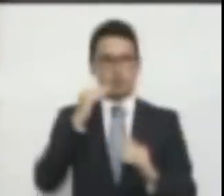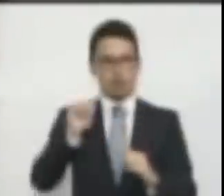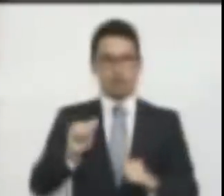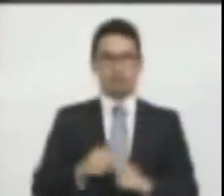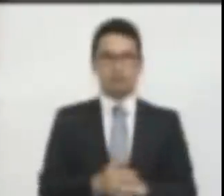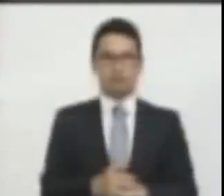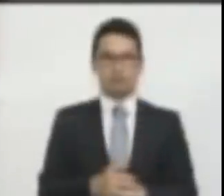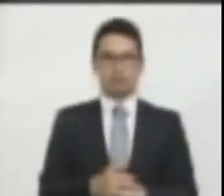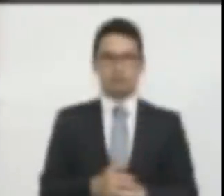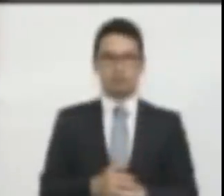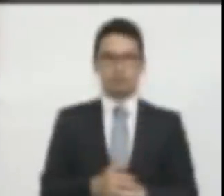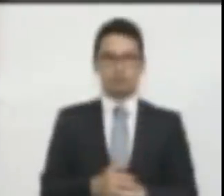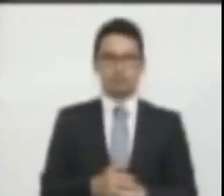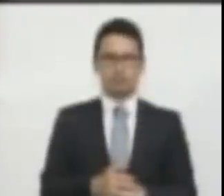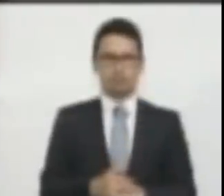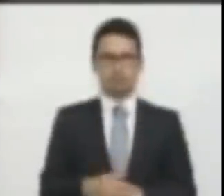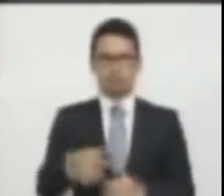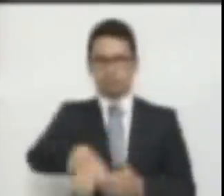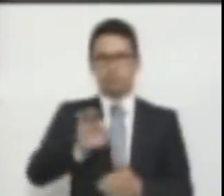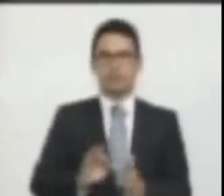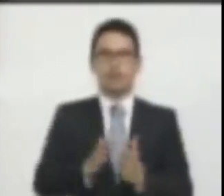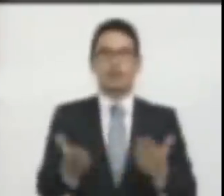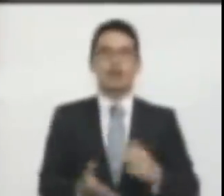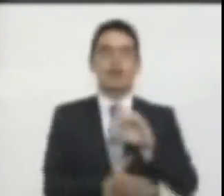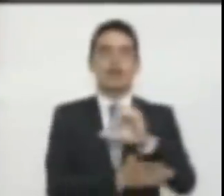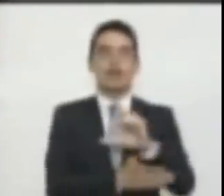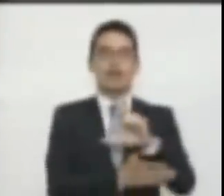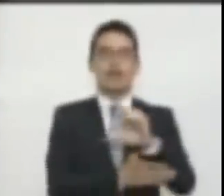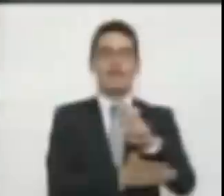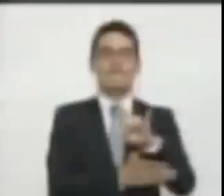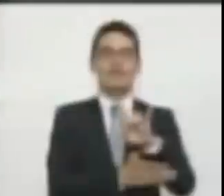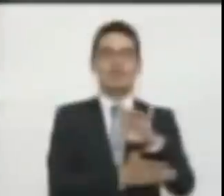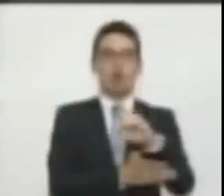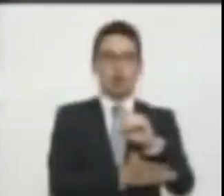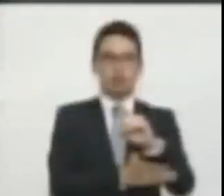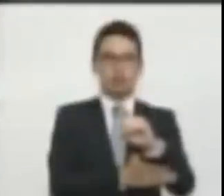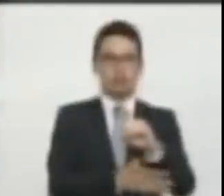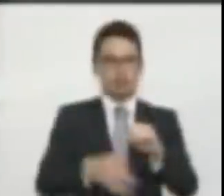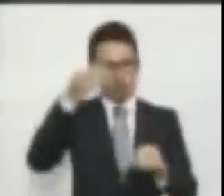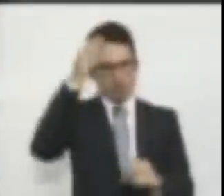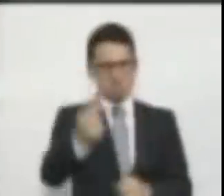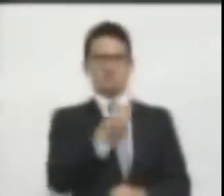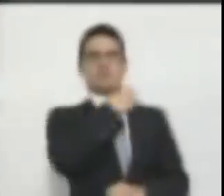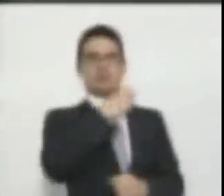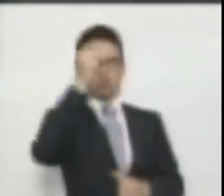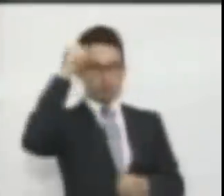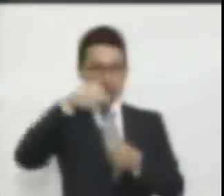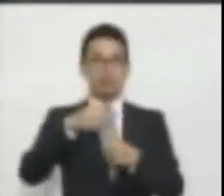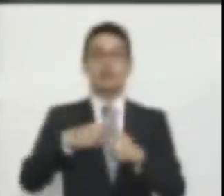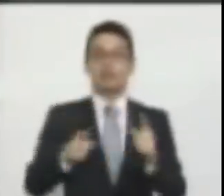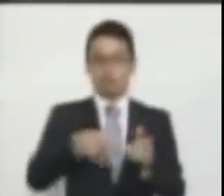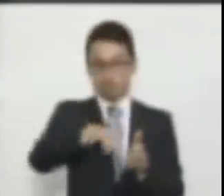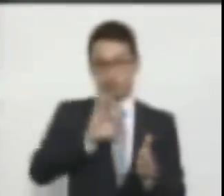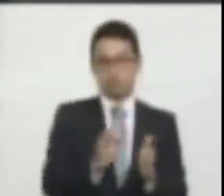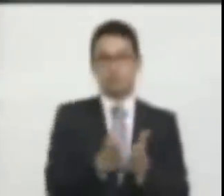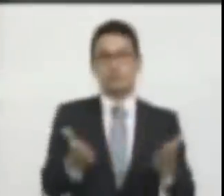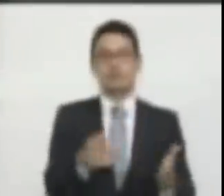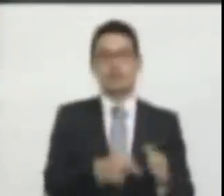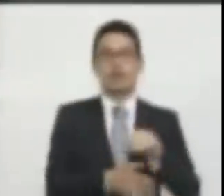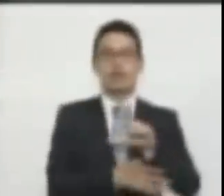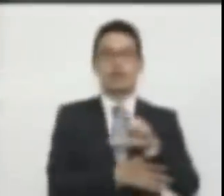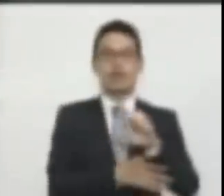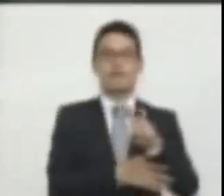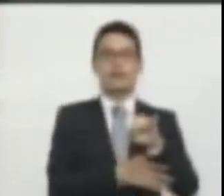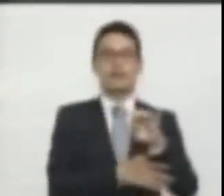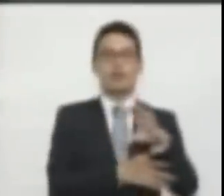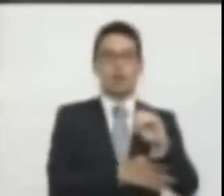Ustedes pueden encontrarlo en Levítico. Pueden criticarme a mí por recordarlo, pero está ahí. La Biblia es